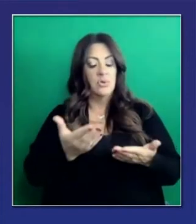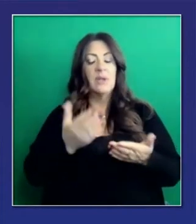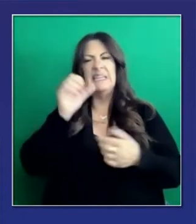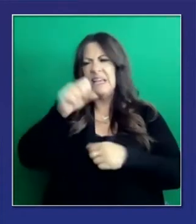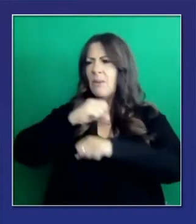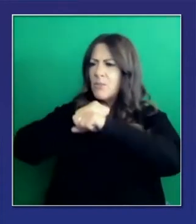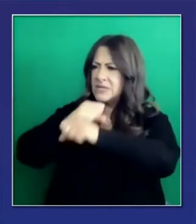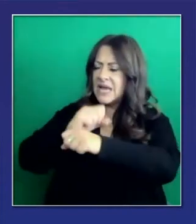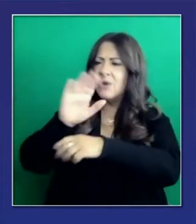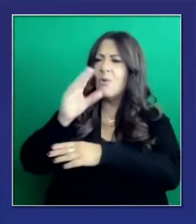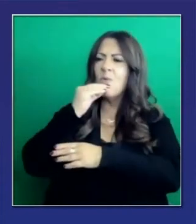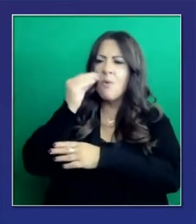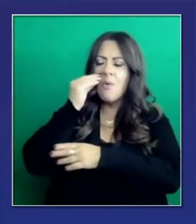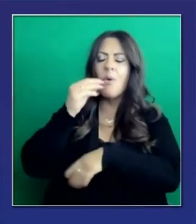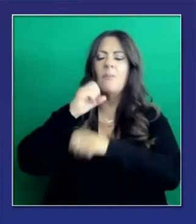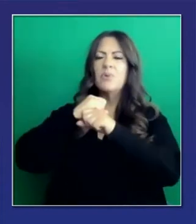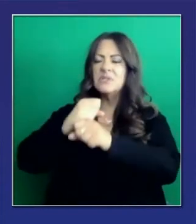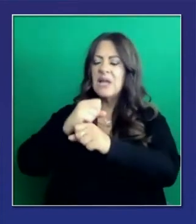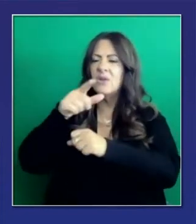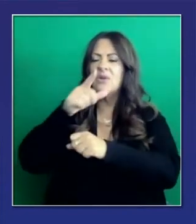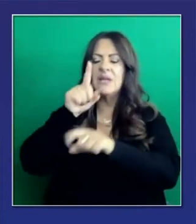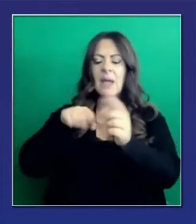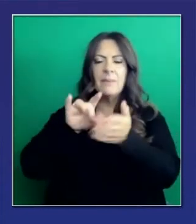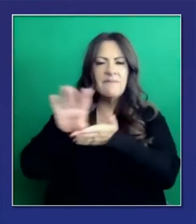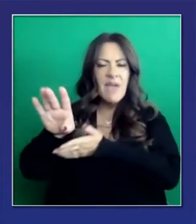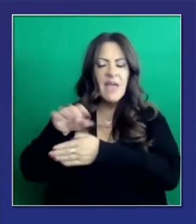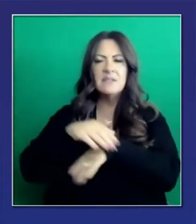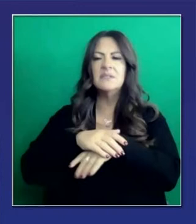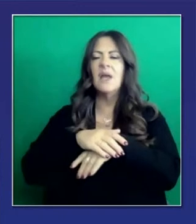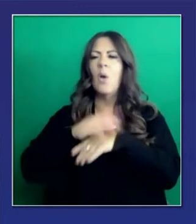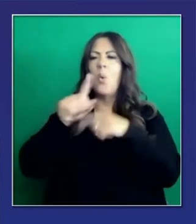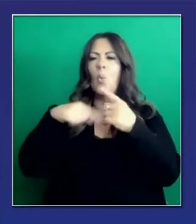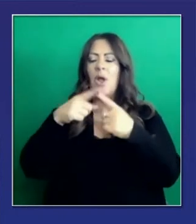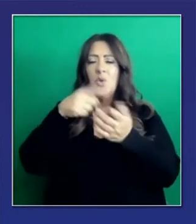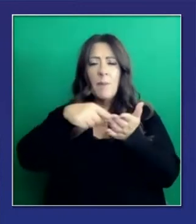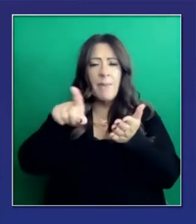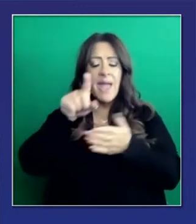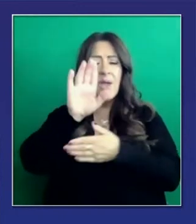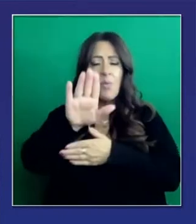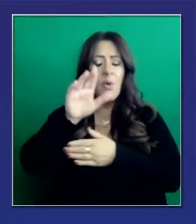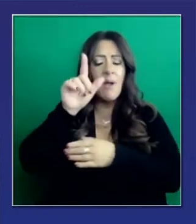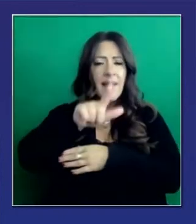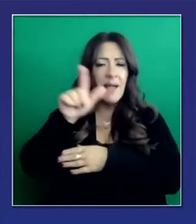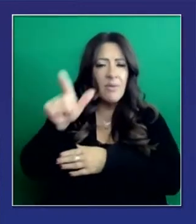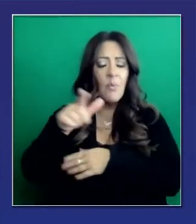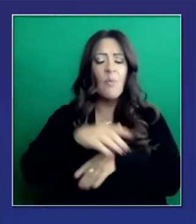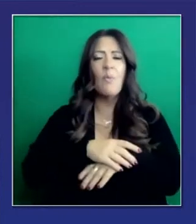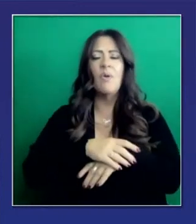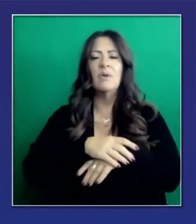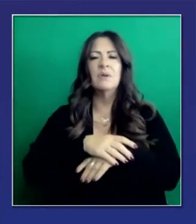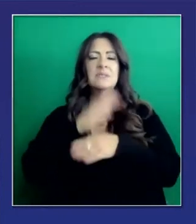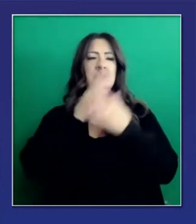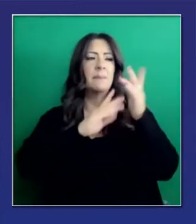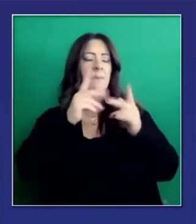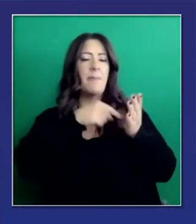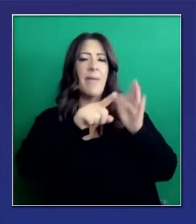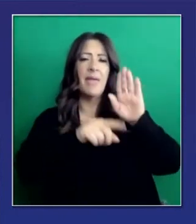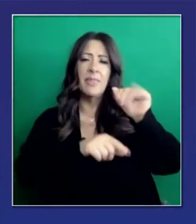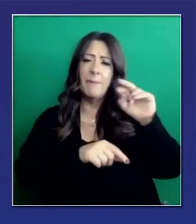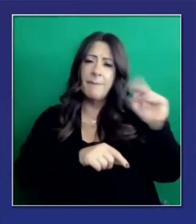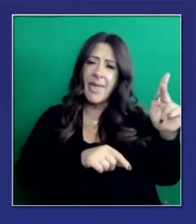protección y la otra es pagar el alquiler. Los problemas son como pequeños caseros. Yo también tengo que pagar